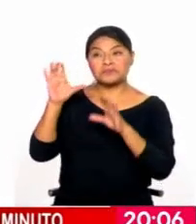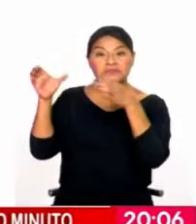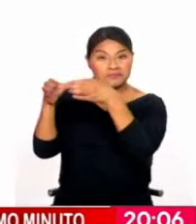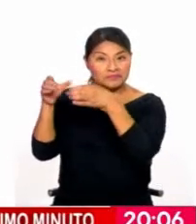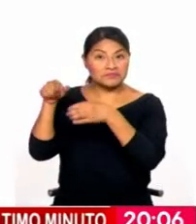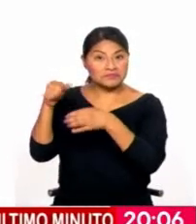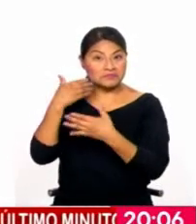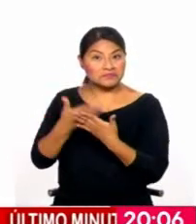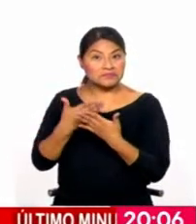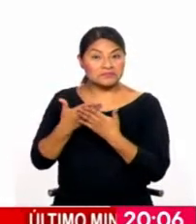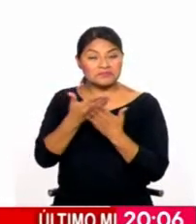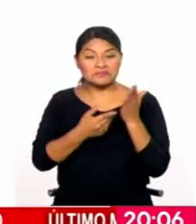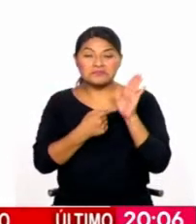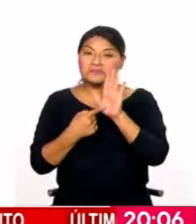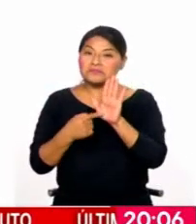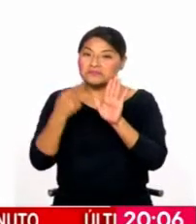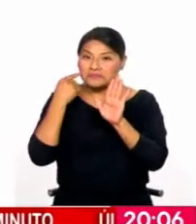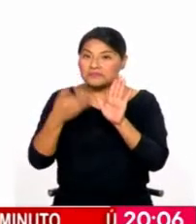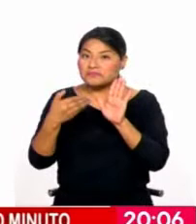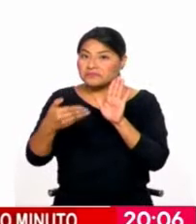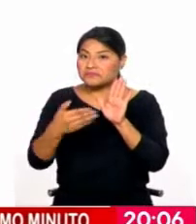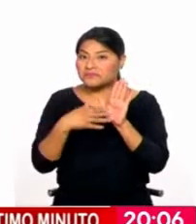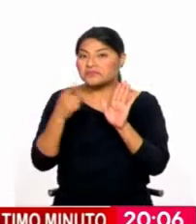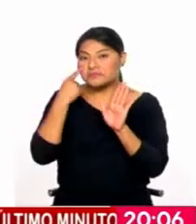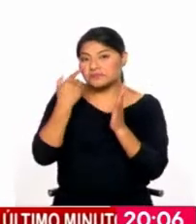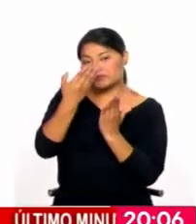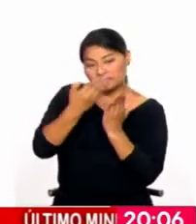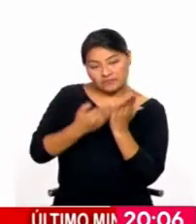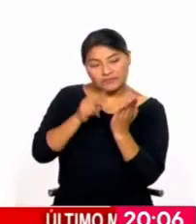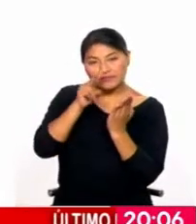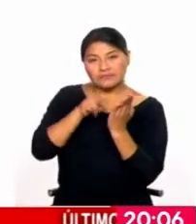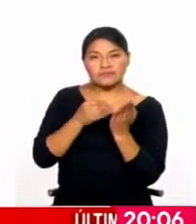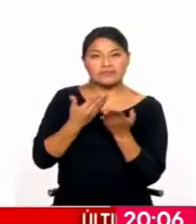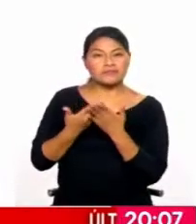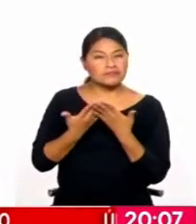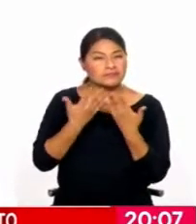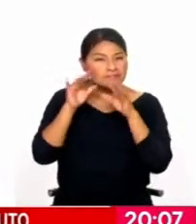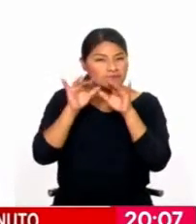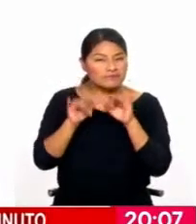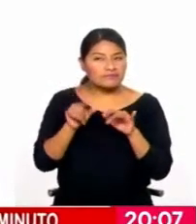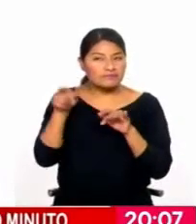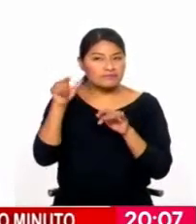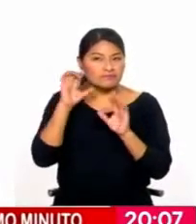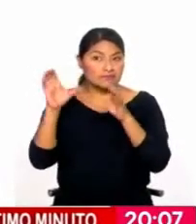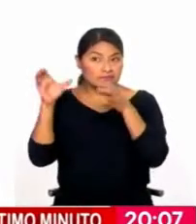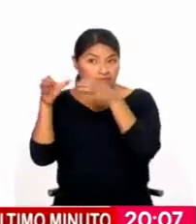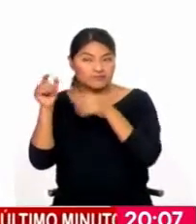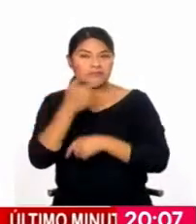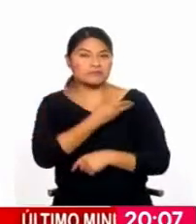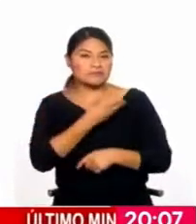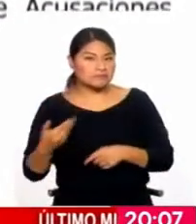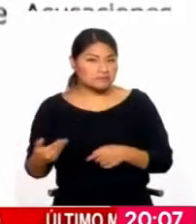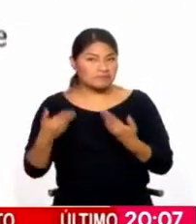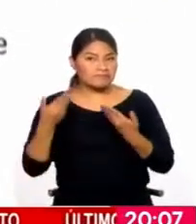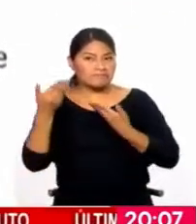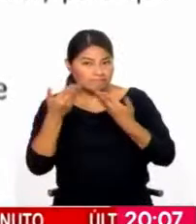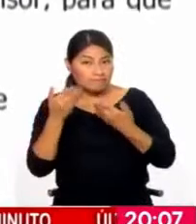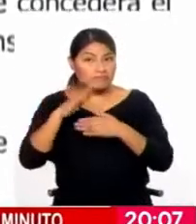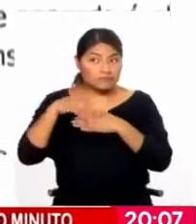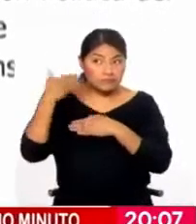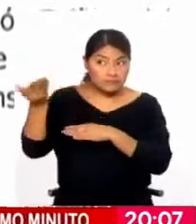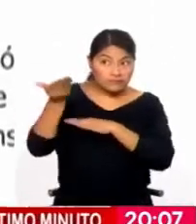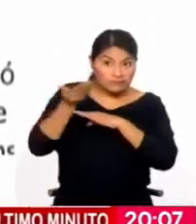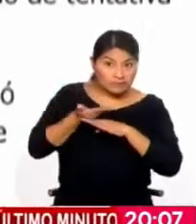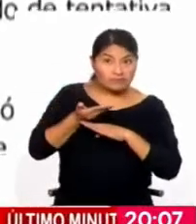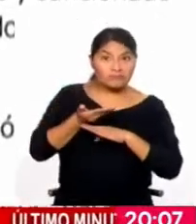presidente Castillo la comisión permanente estamos al tanto entonces de la reacción en el Ejecutivo así que si la tenemos en breve se la